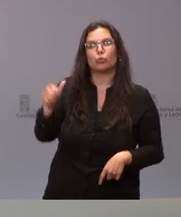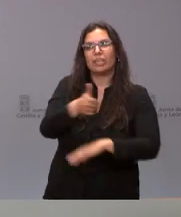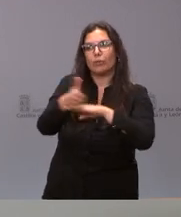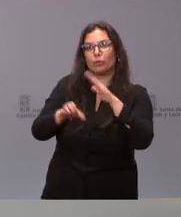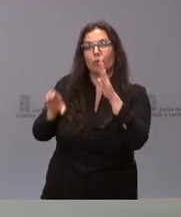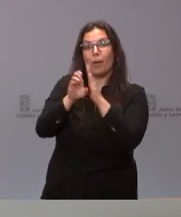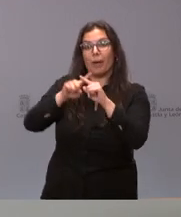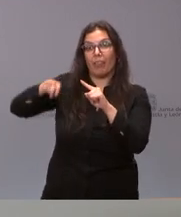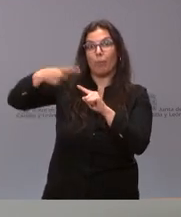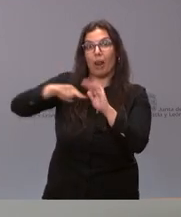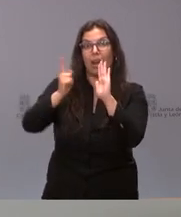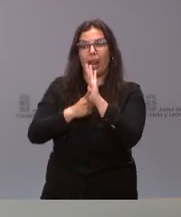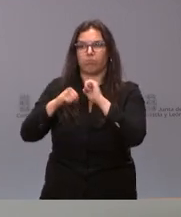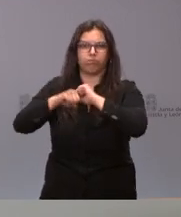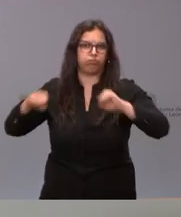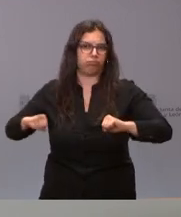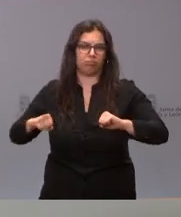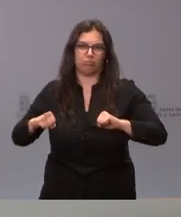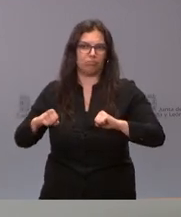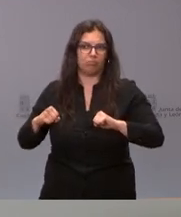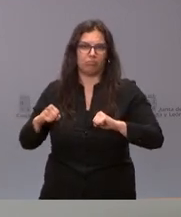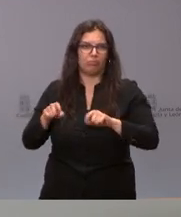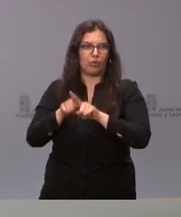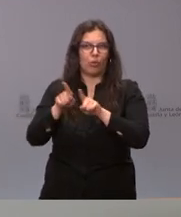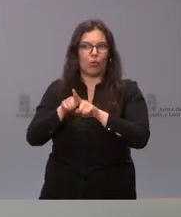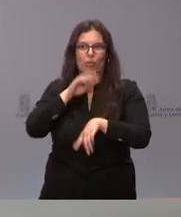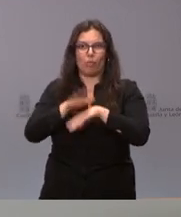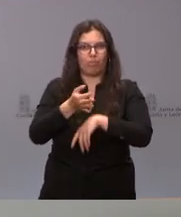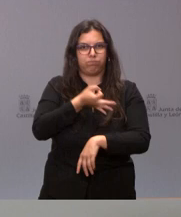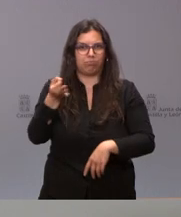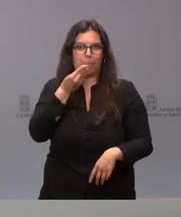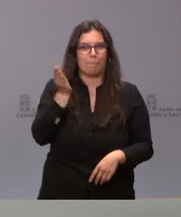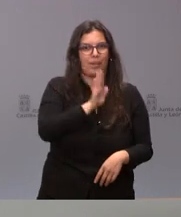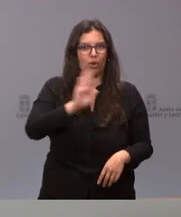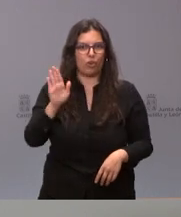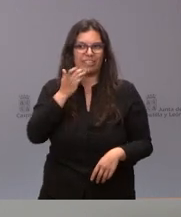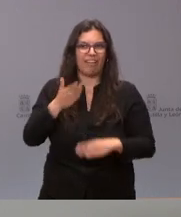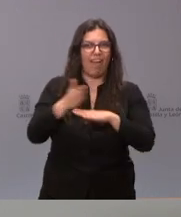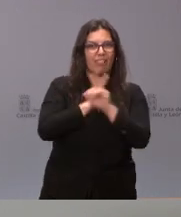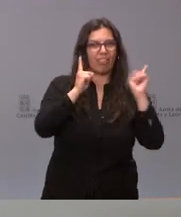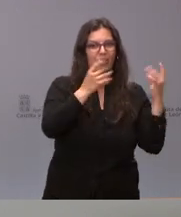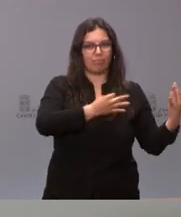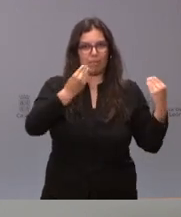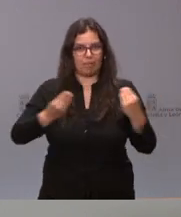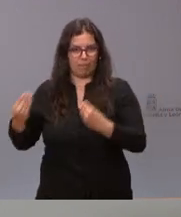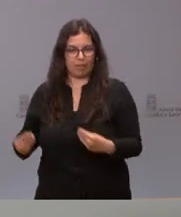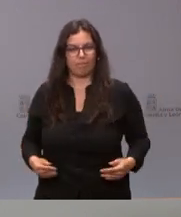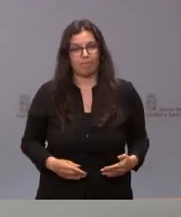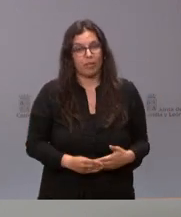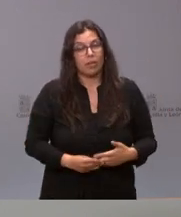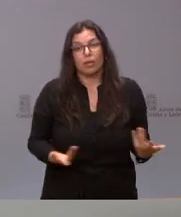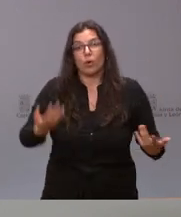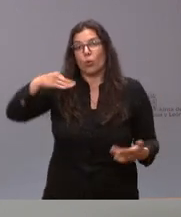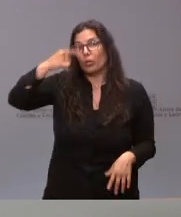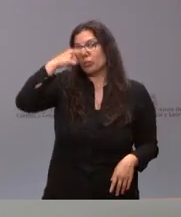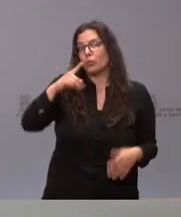la norma tuviera el mayor viso de cumplimiento de todo lo que es el ámbito constitucional. Lo único que sabemos